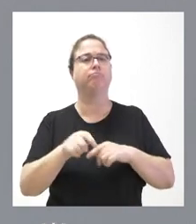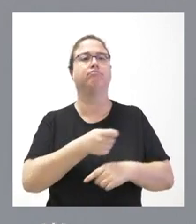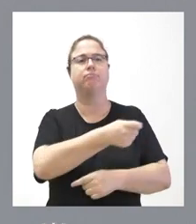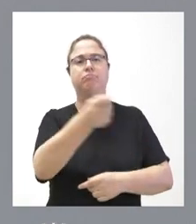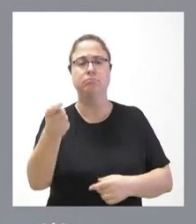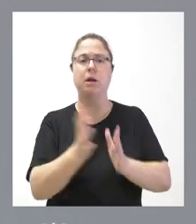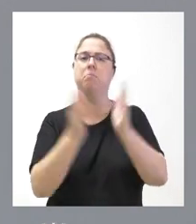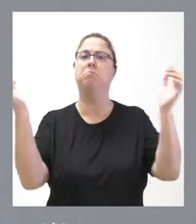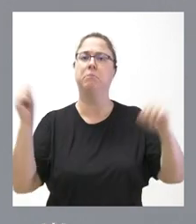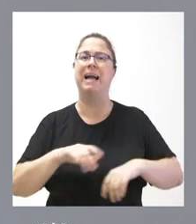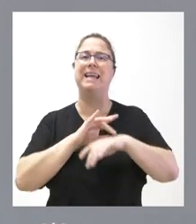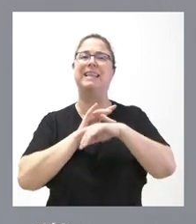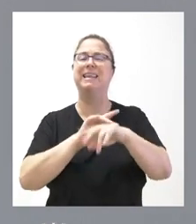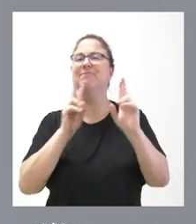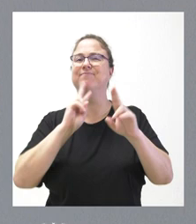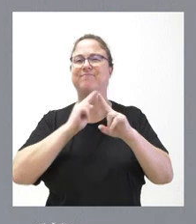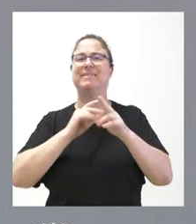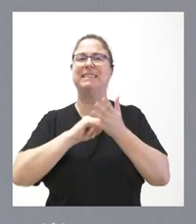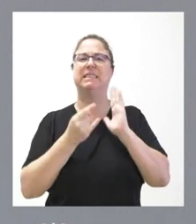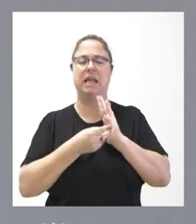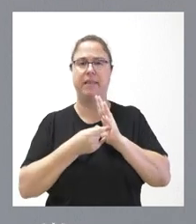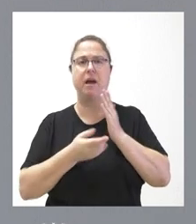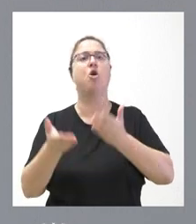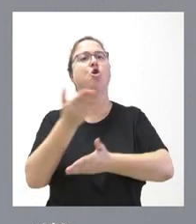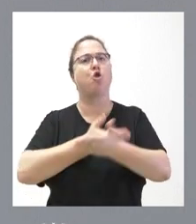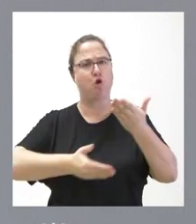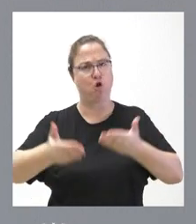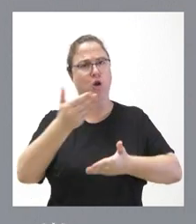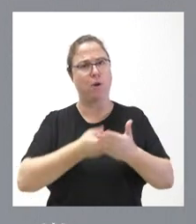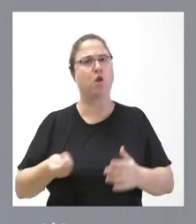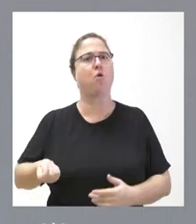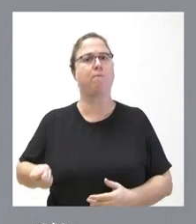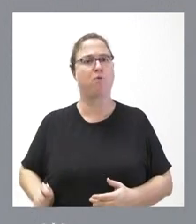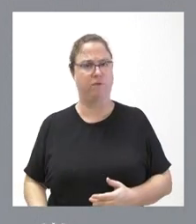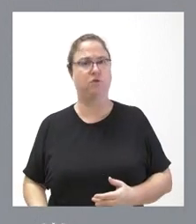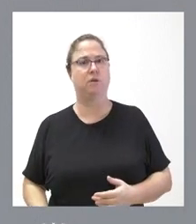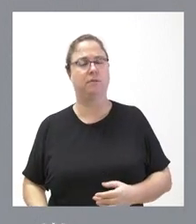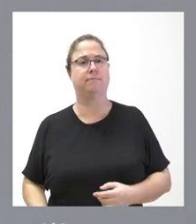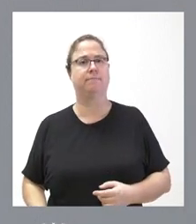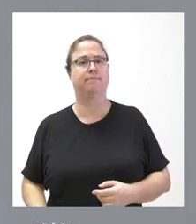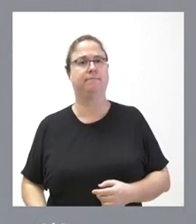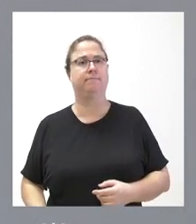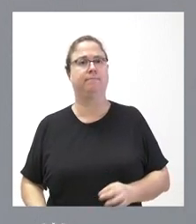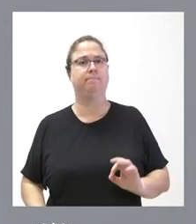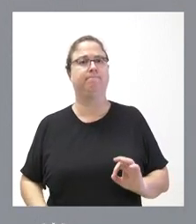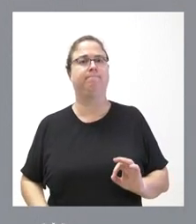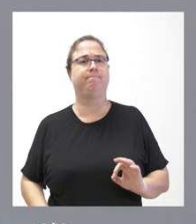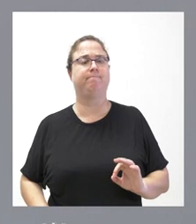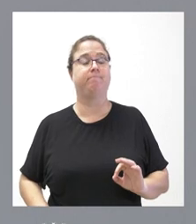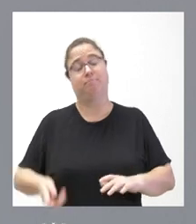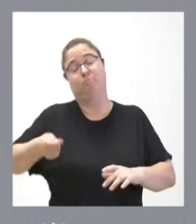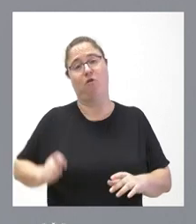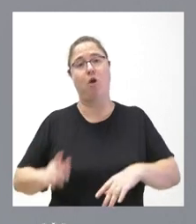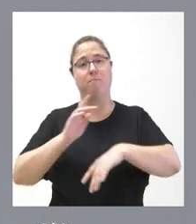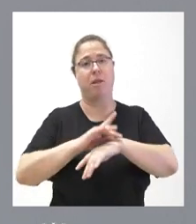aplicación. Es una guía técnica, es una guía en la que han colaborado los profesionales sanitarios,